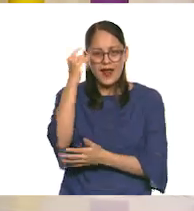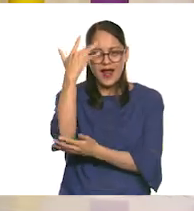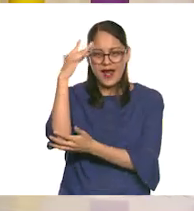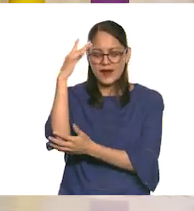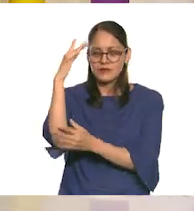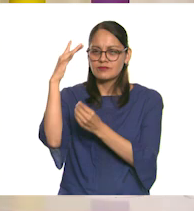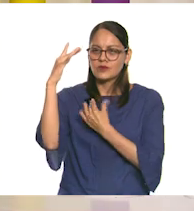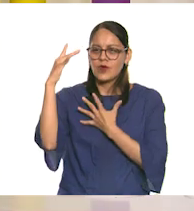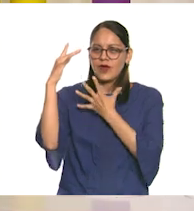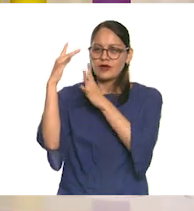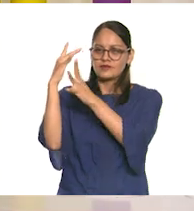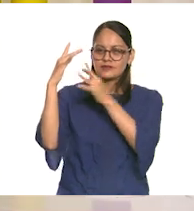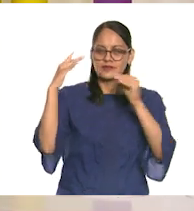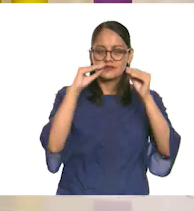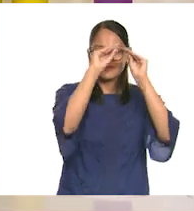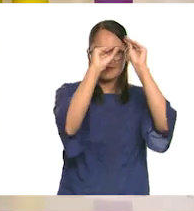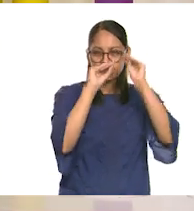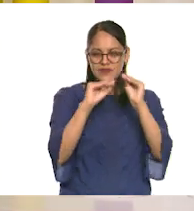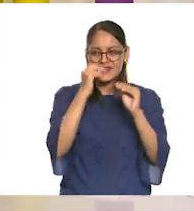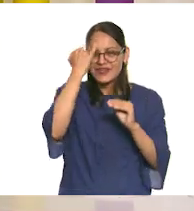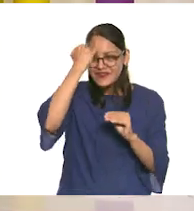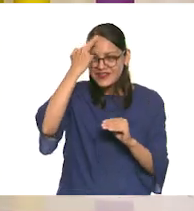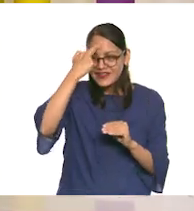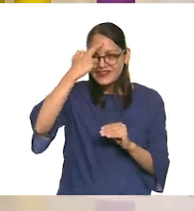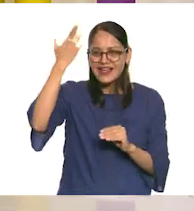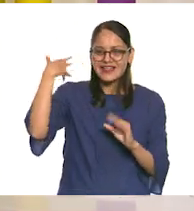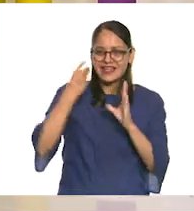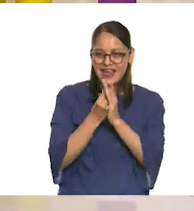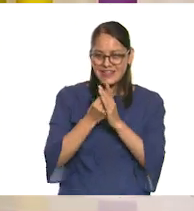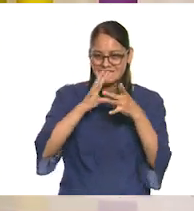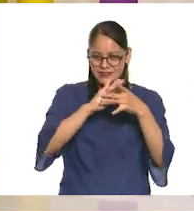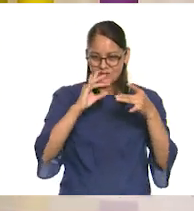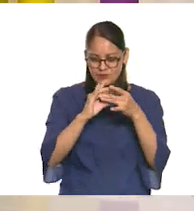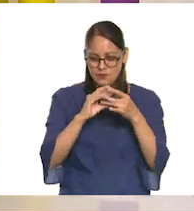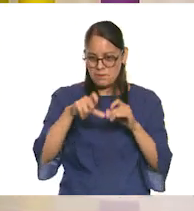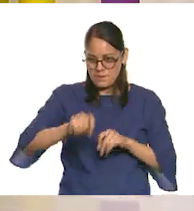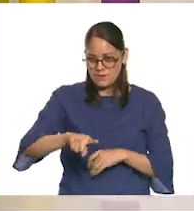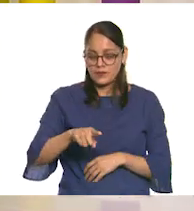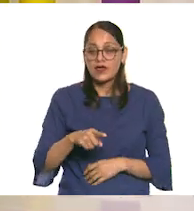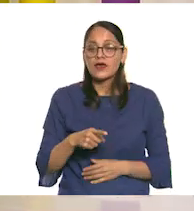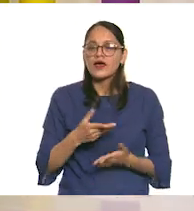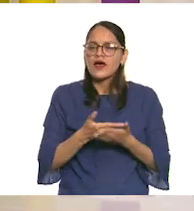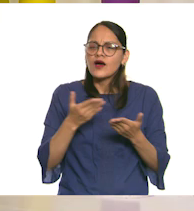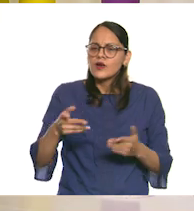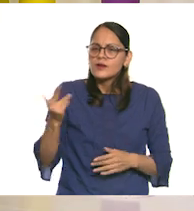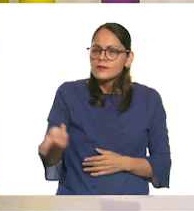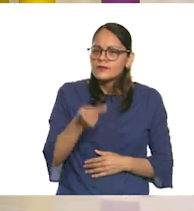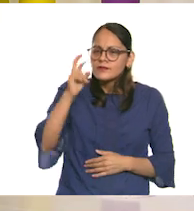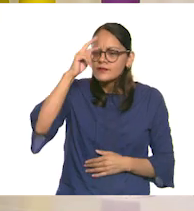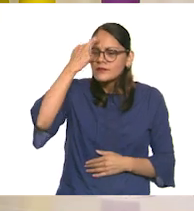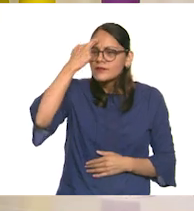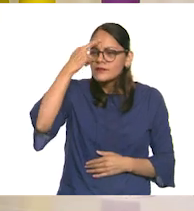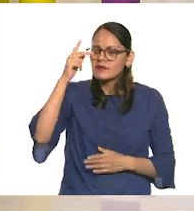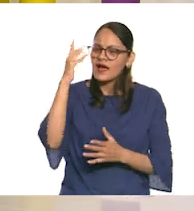como vimos en algunos ejemplos de la clase pasada. Pero, ¿podrías recordarnos, por favor, por qué el árbol